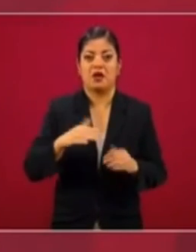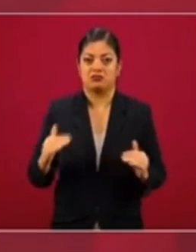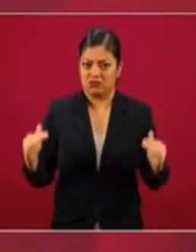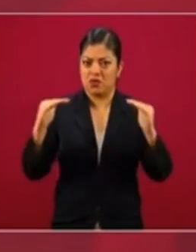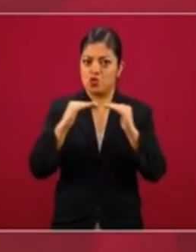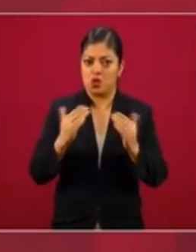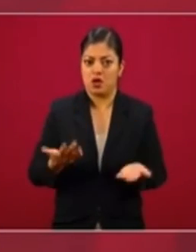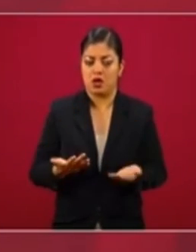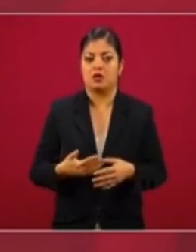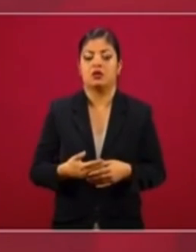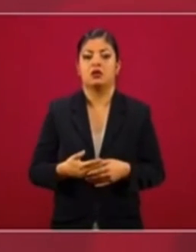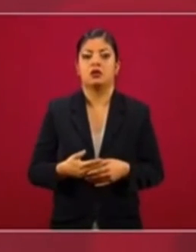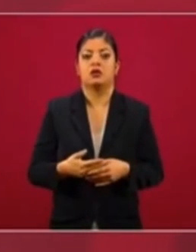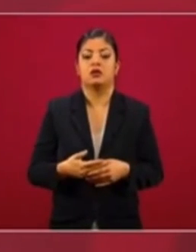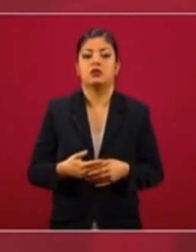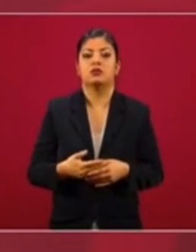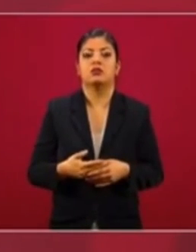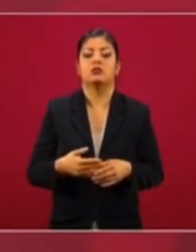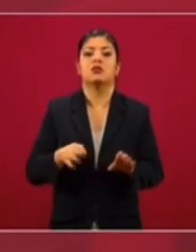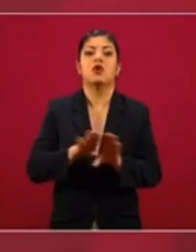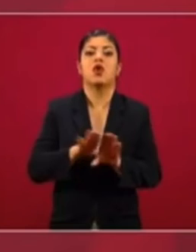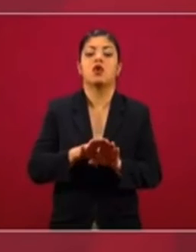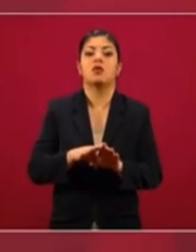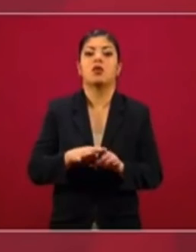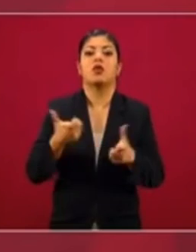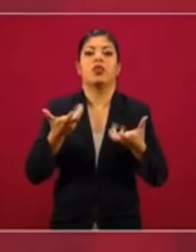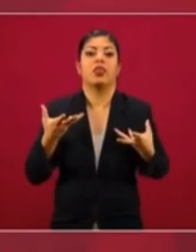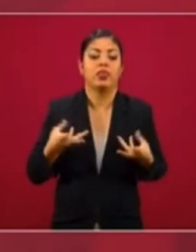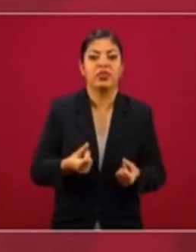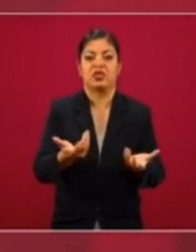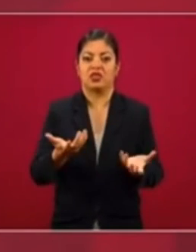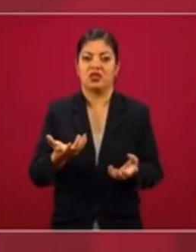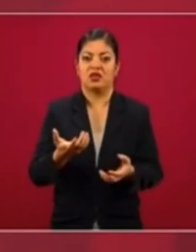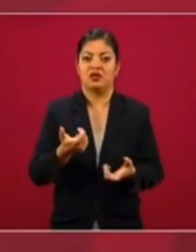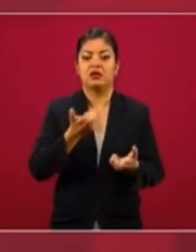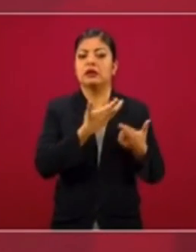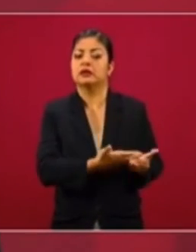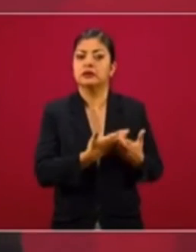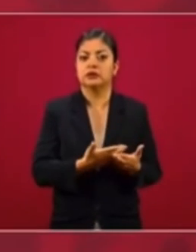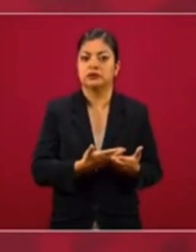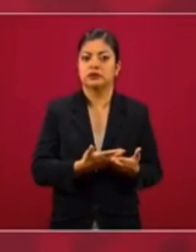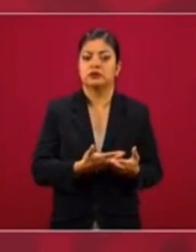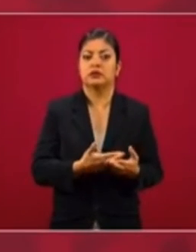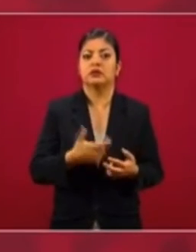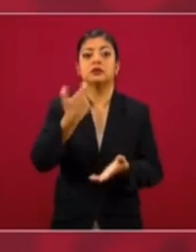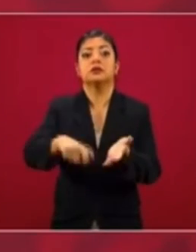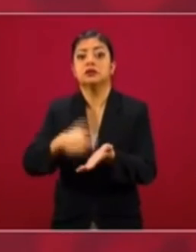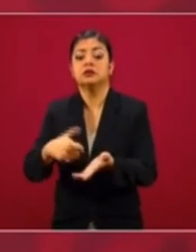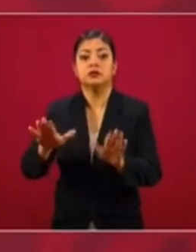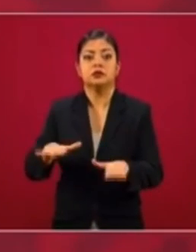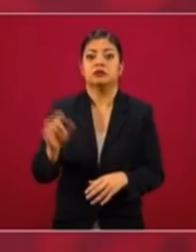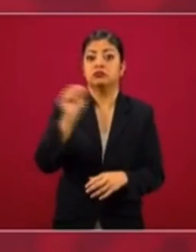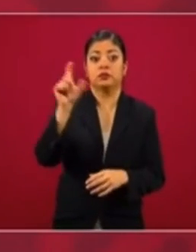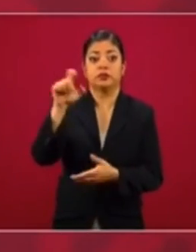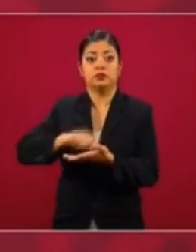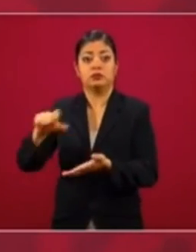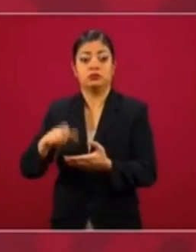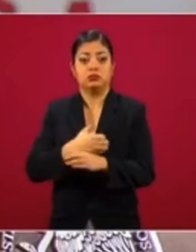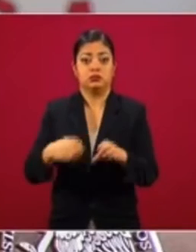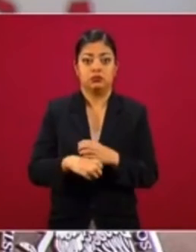derroche, no ostentación, que se le baje al consumismo, a las extravagancias,